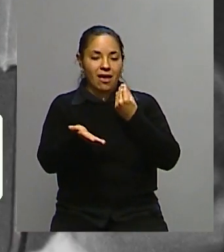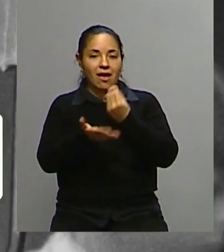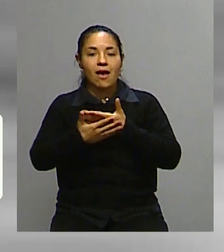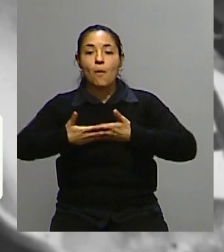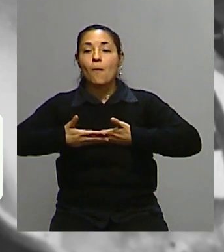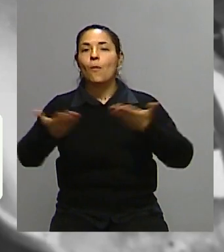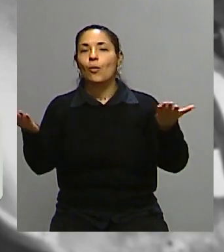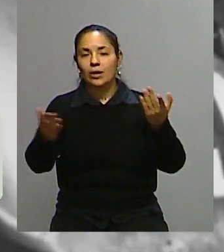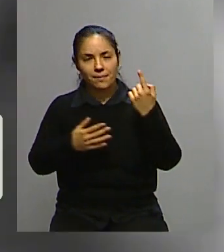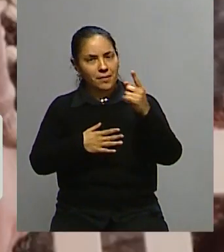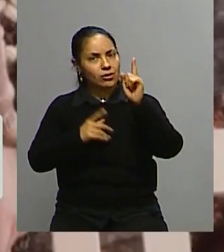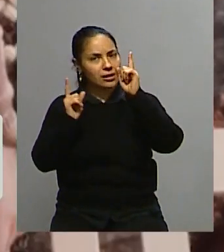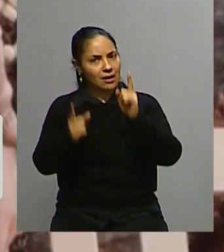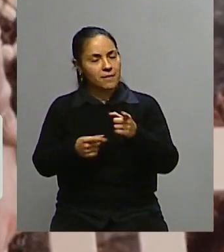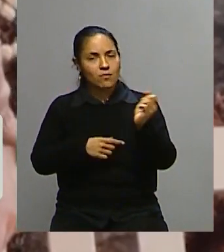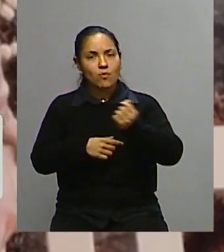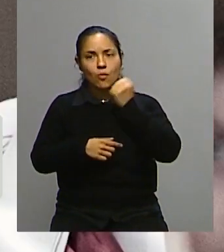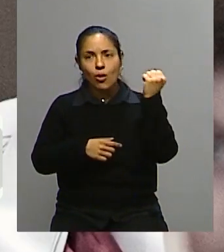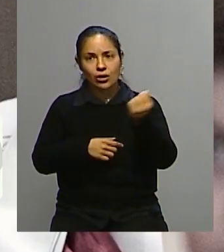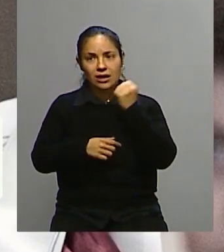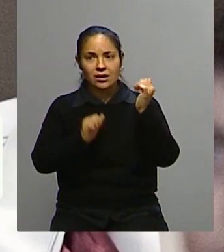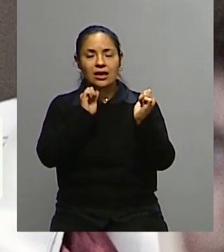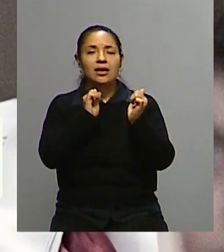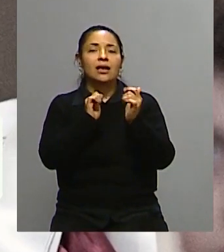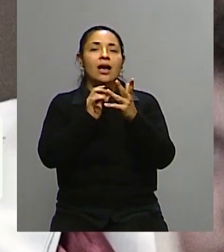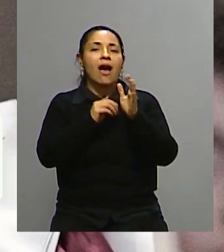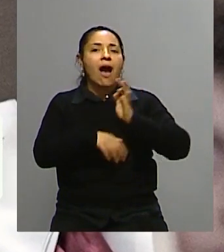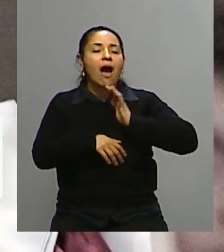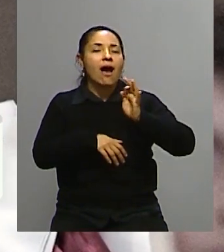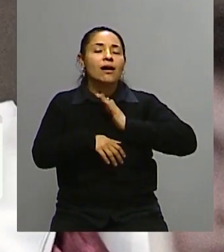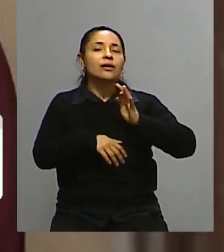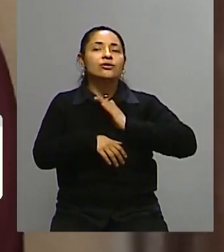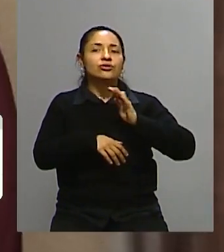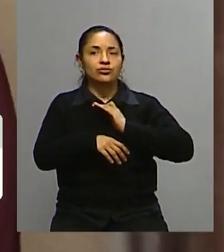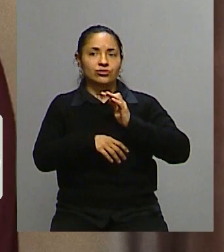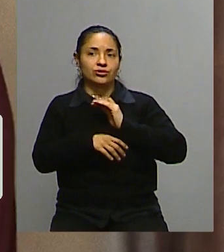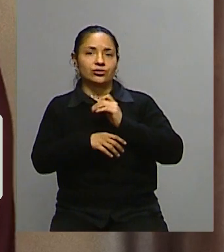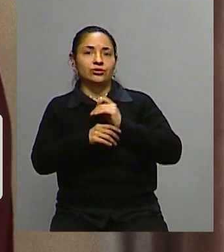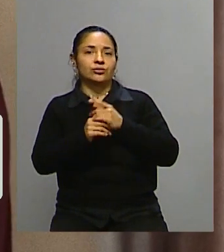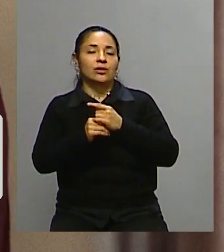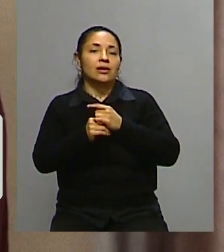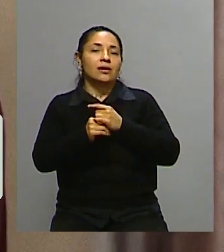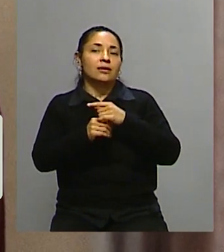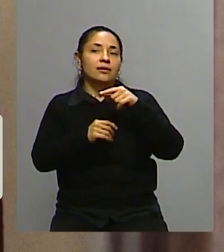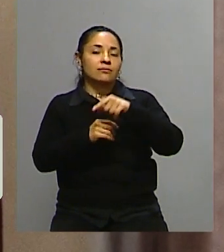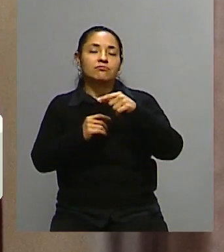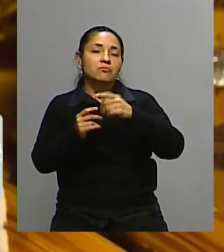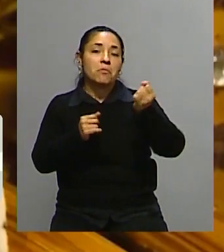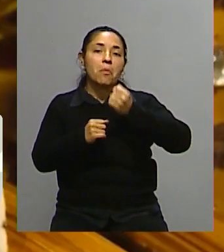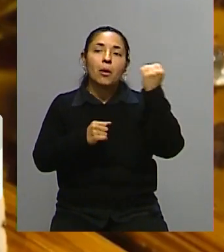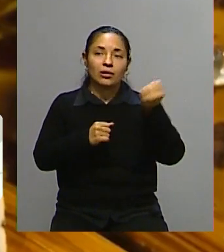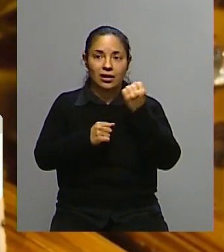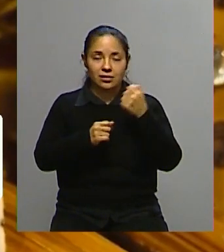pero un papel importante durante todos estos años, donde la política misma británica tuvo vaivenes muy importantes, de